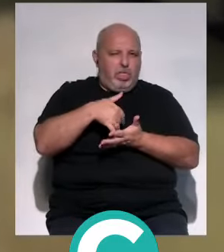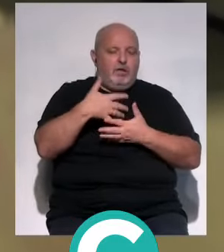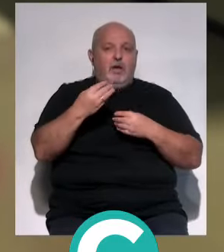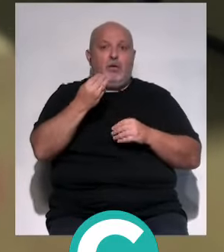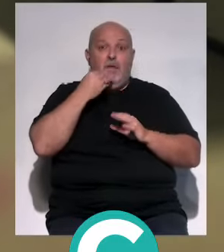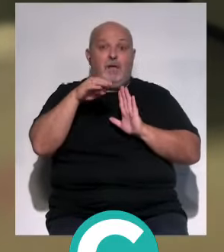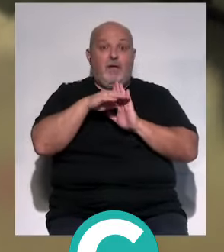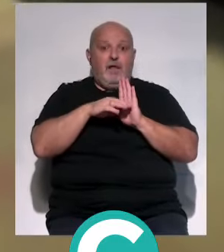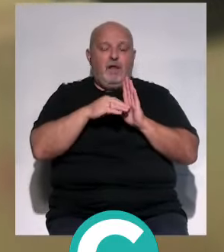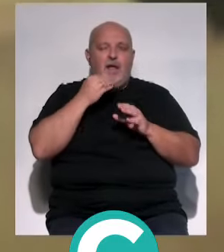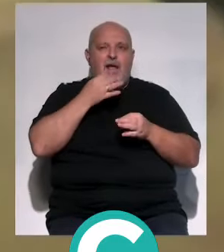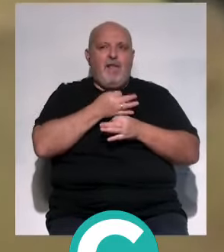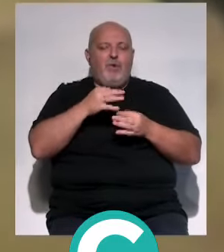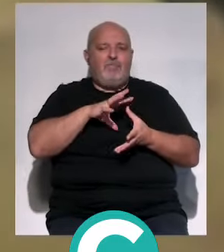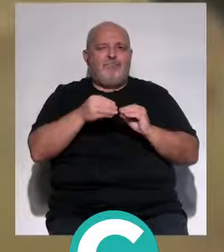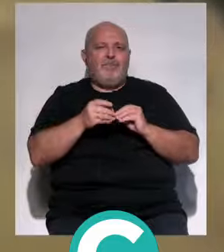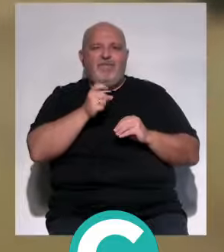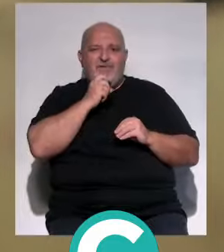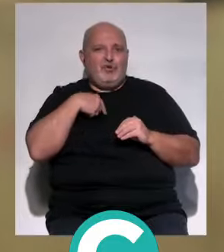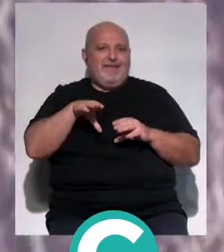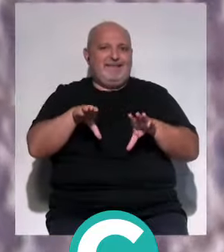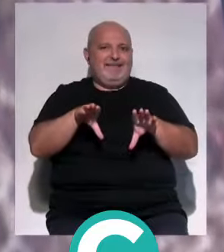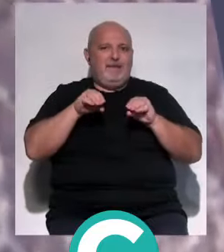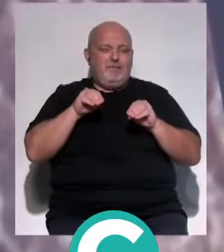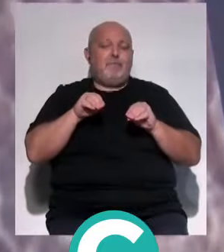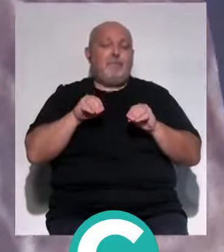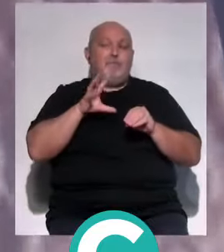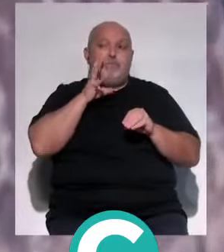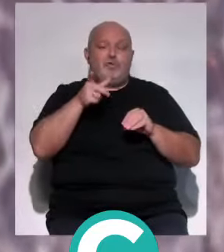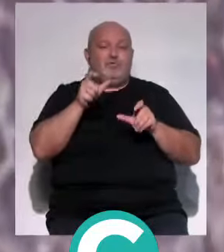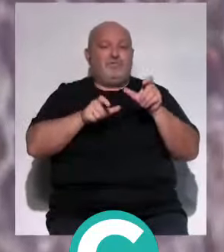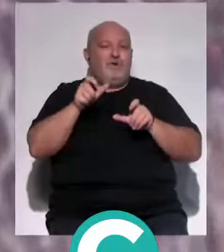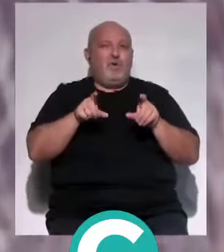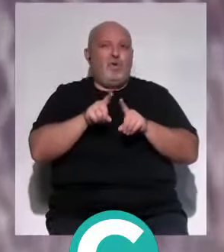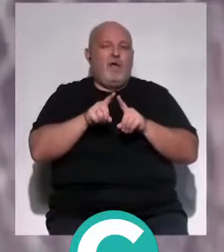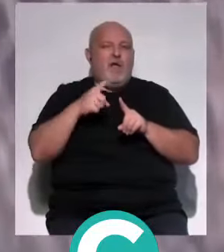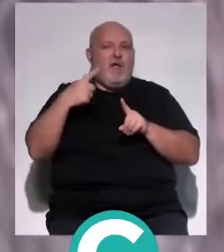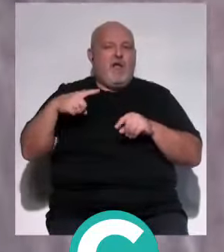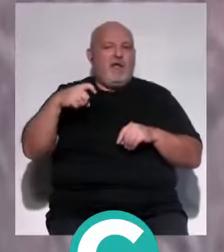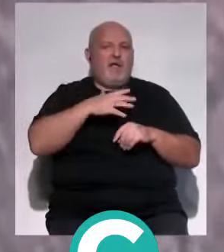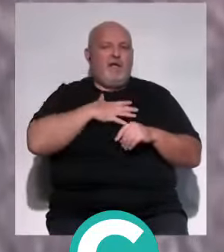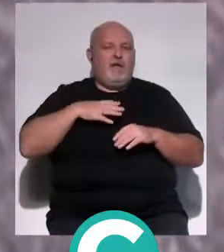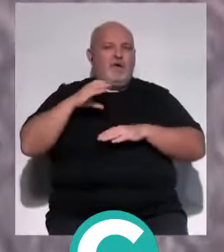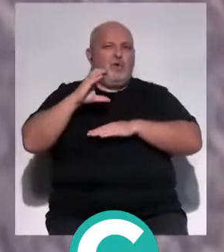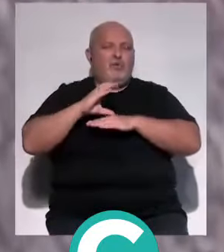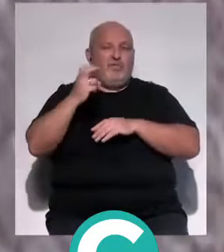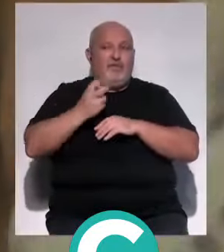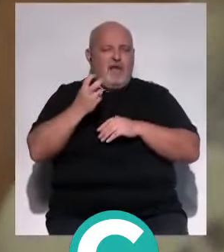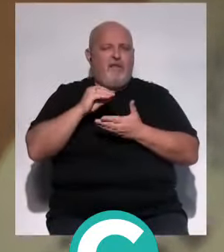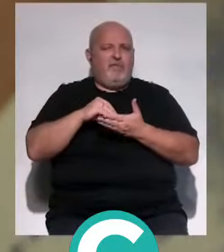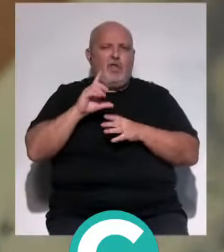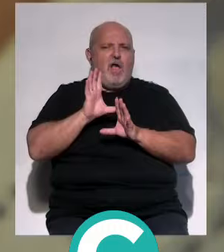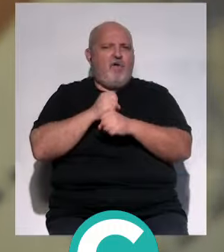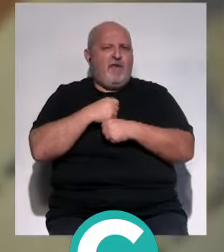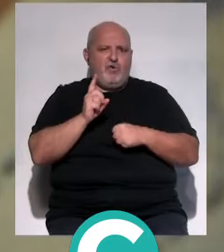adecuada quizás es difícil. Por eso yo, además, trato muchísimo a personas que tienen cáncer de mama en la consulta y siempre digo que no se